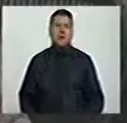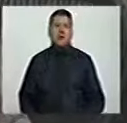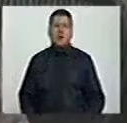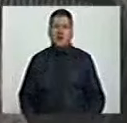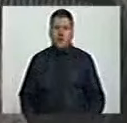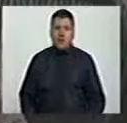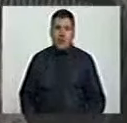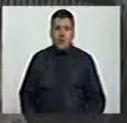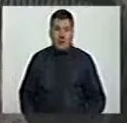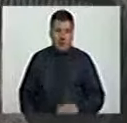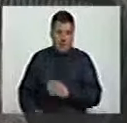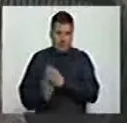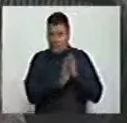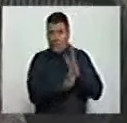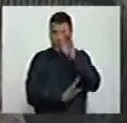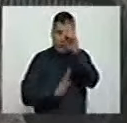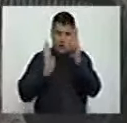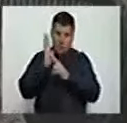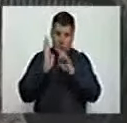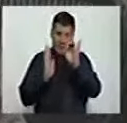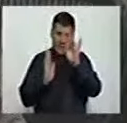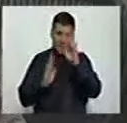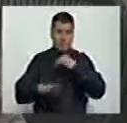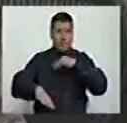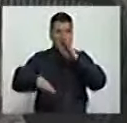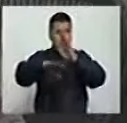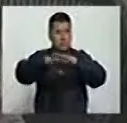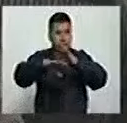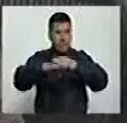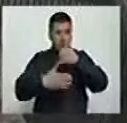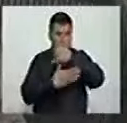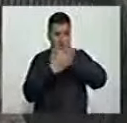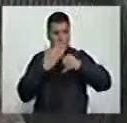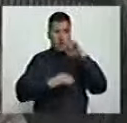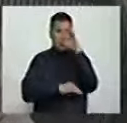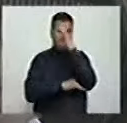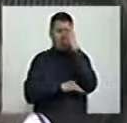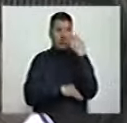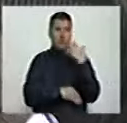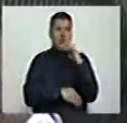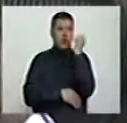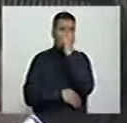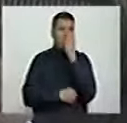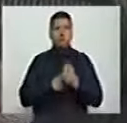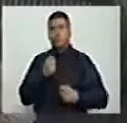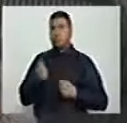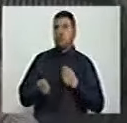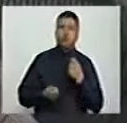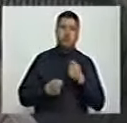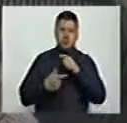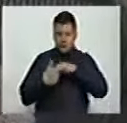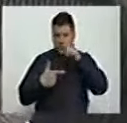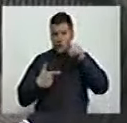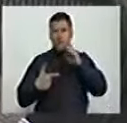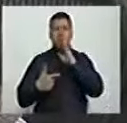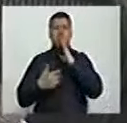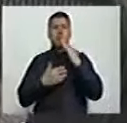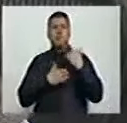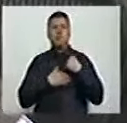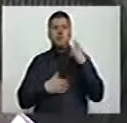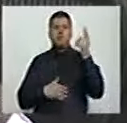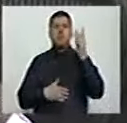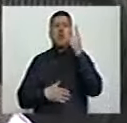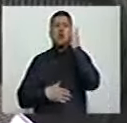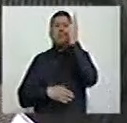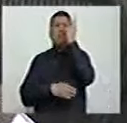Desde el 2015 advertimos que el país estaba nadando en coca según las cifras de la Oficina Nacional